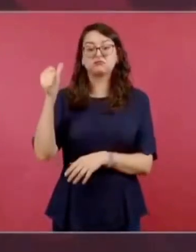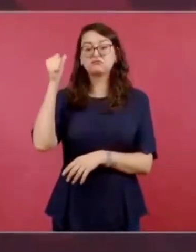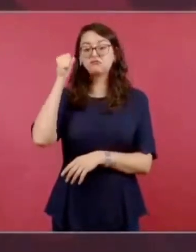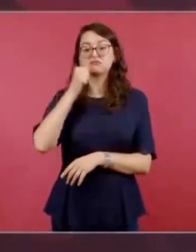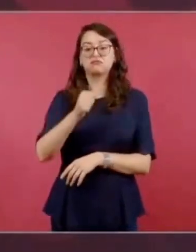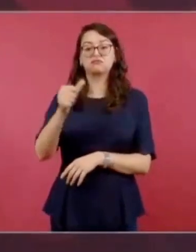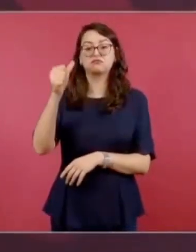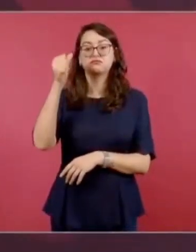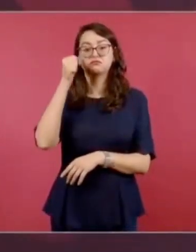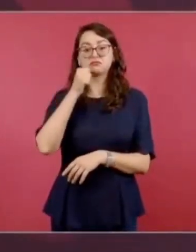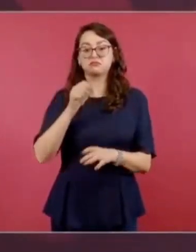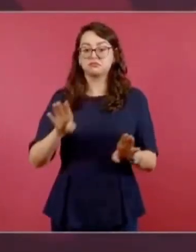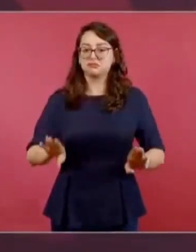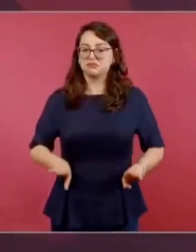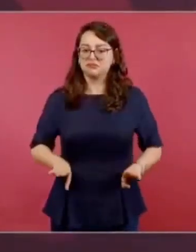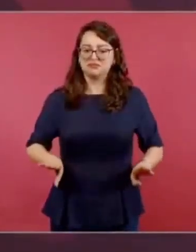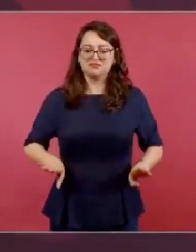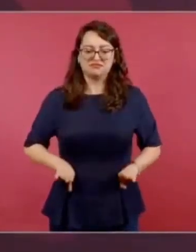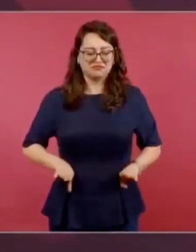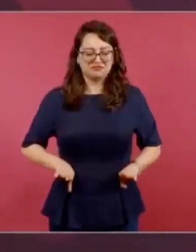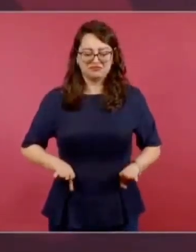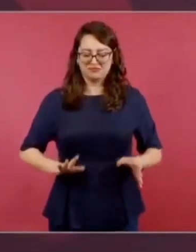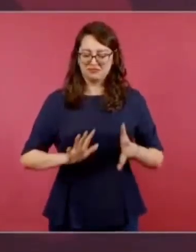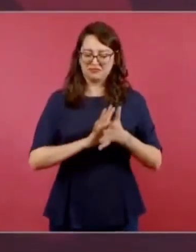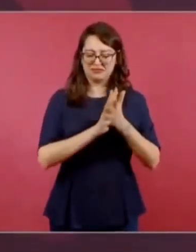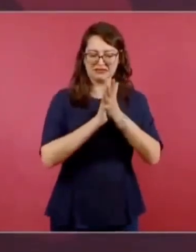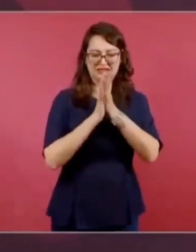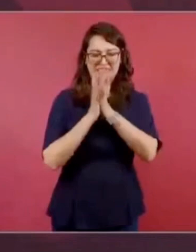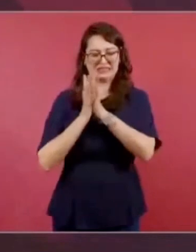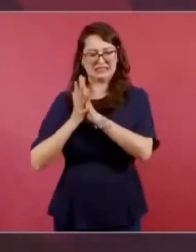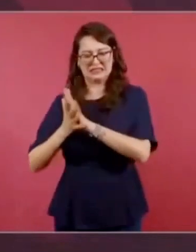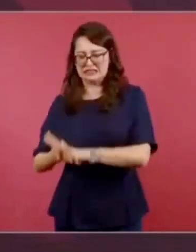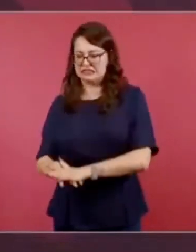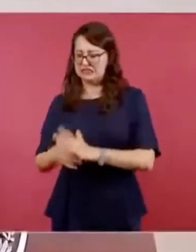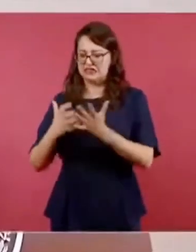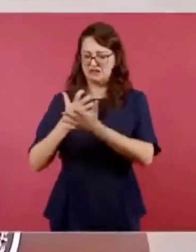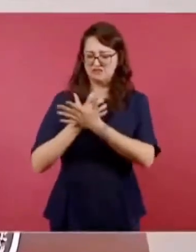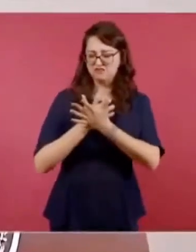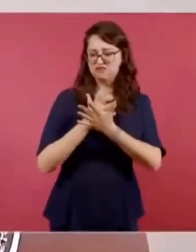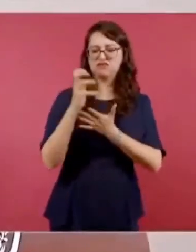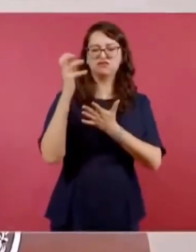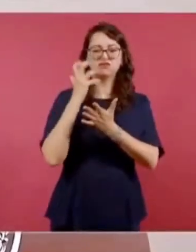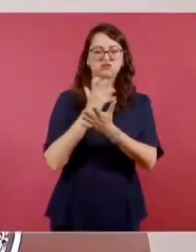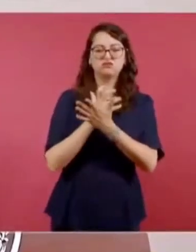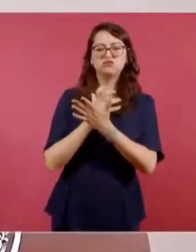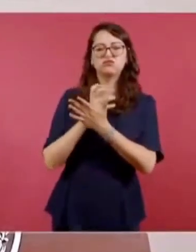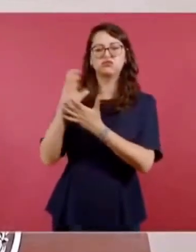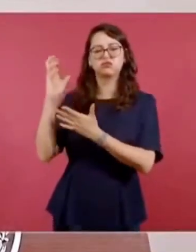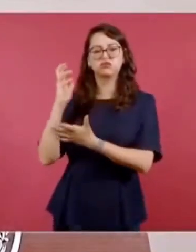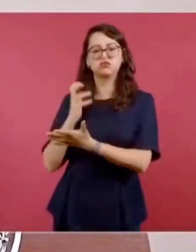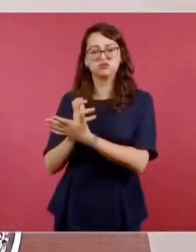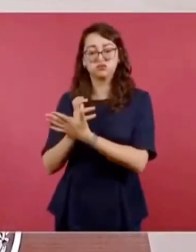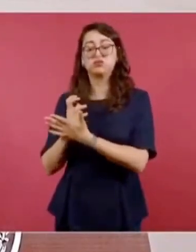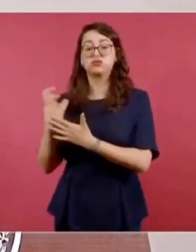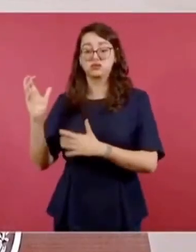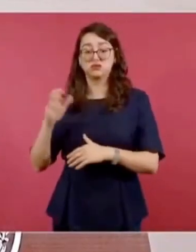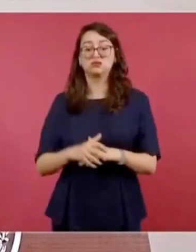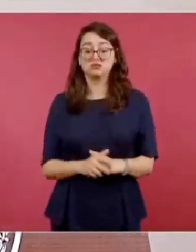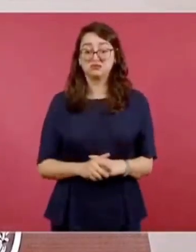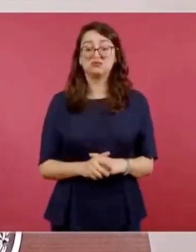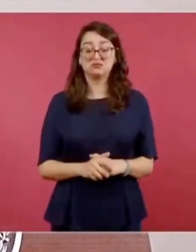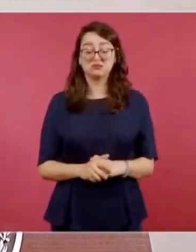han acarreado excesos, son irracionales,